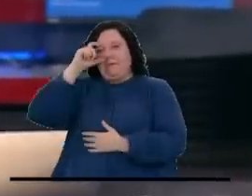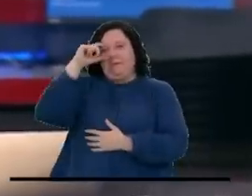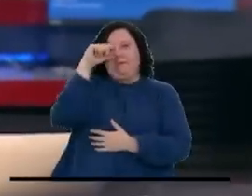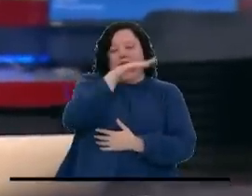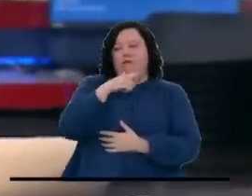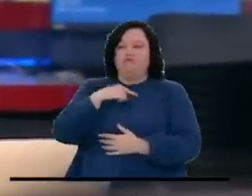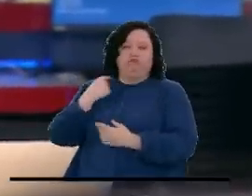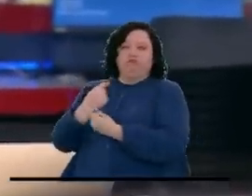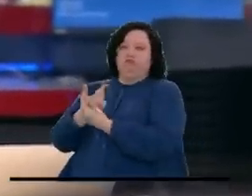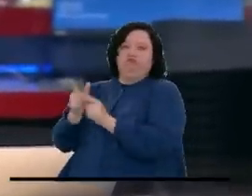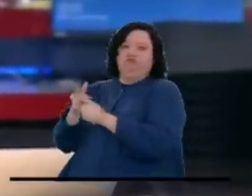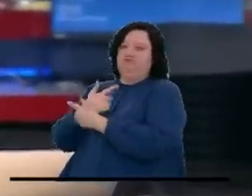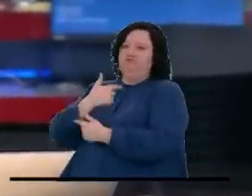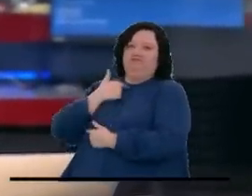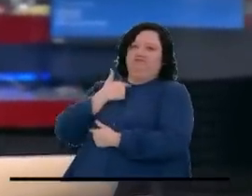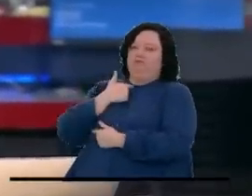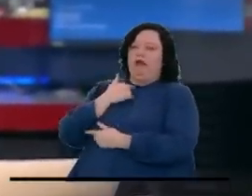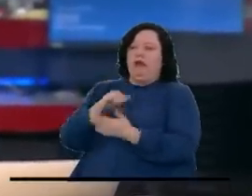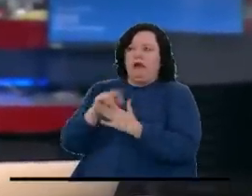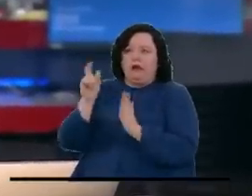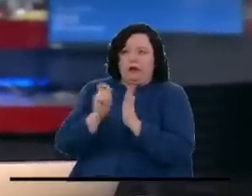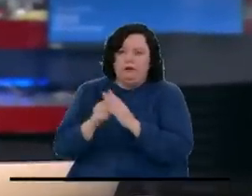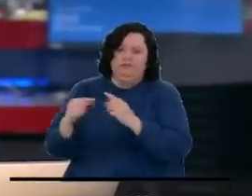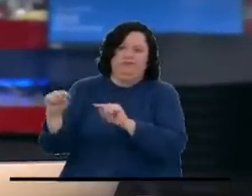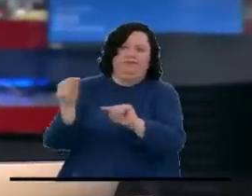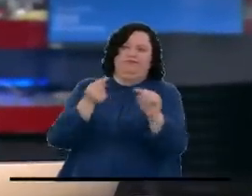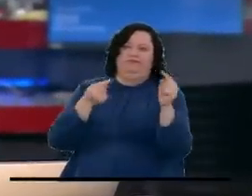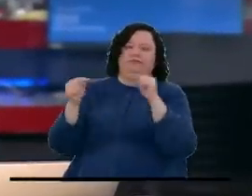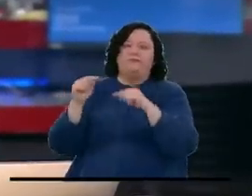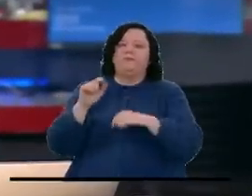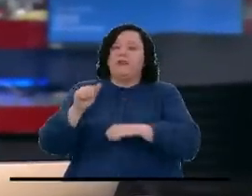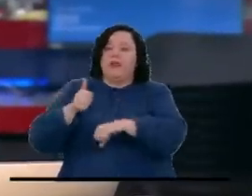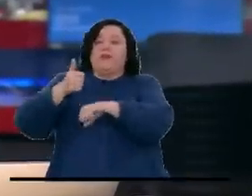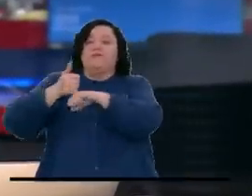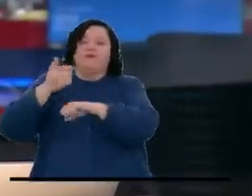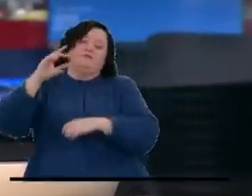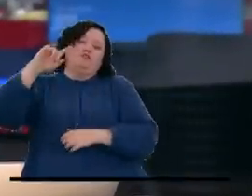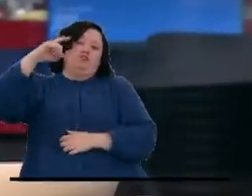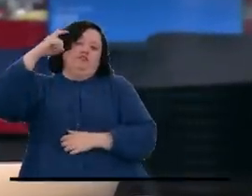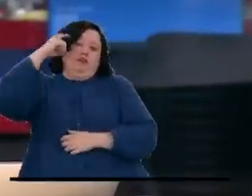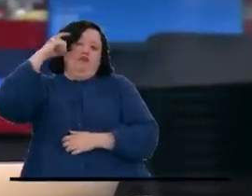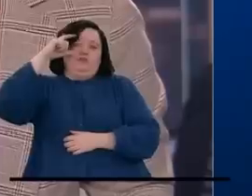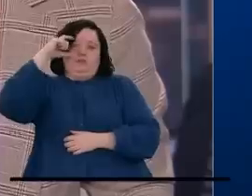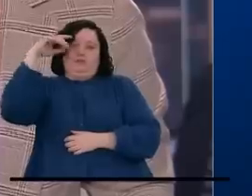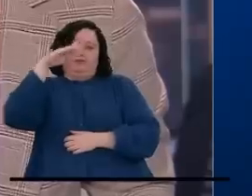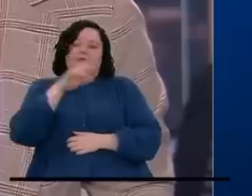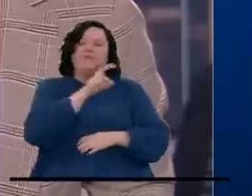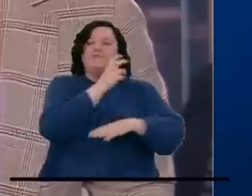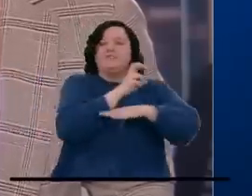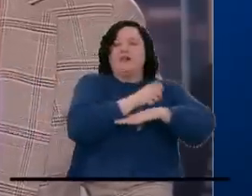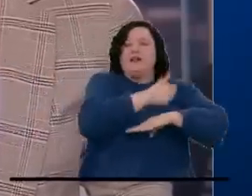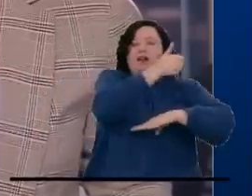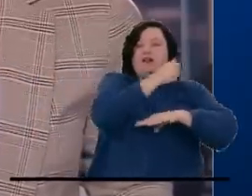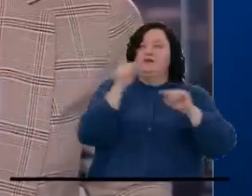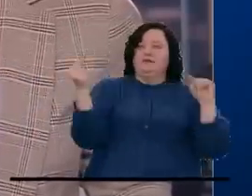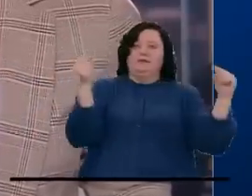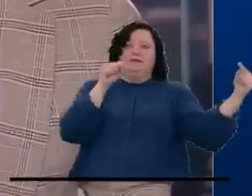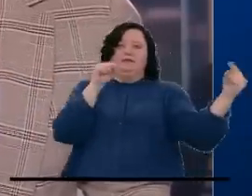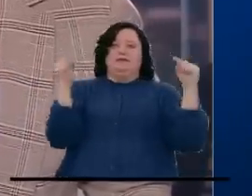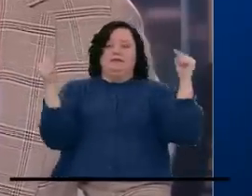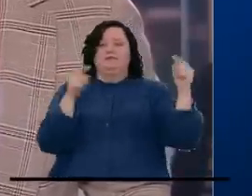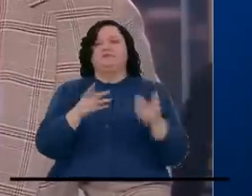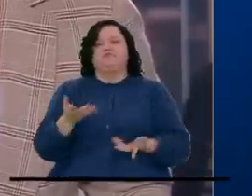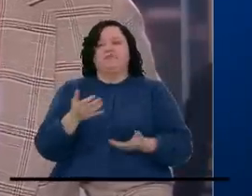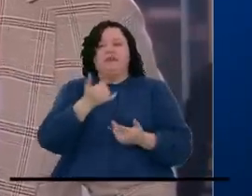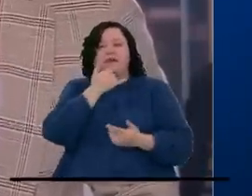Gustavo Petro, se convierte en un nuevo punto de discordia entre el jefe de Estado y el fiscal general de la nación, Francisco Barbosa. María Camila Delgado,